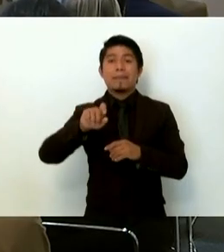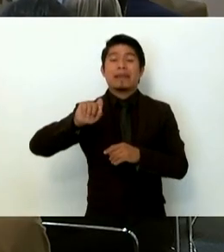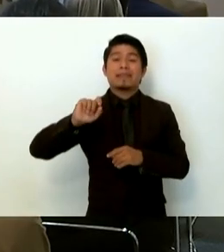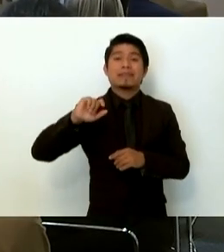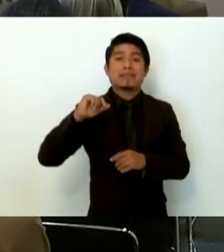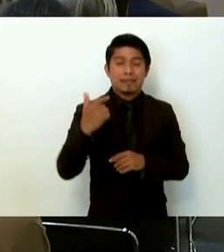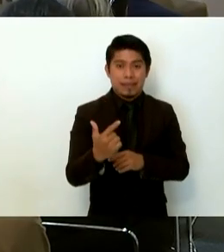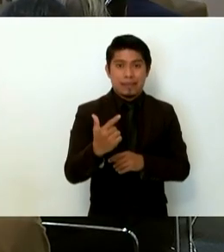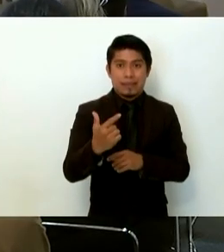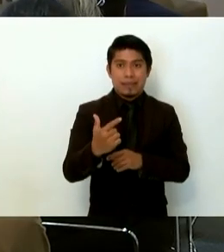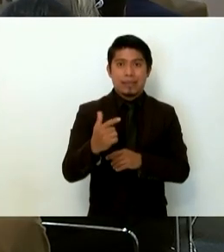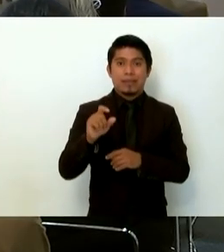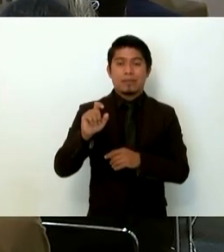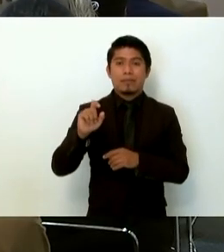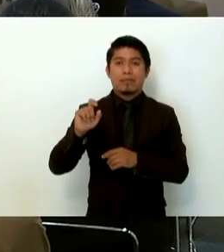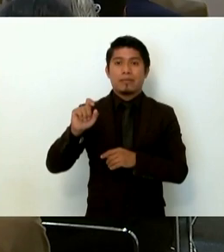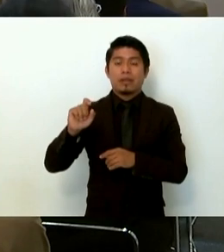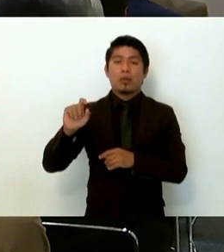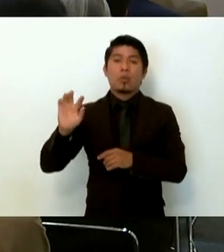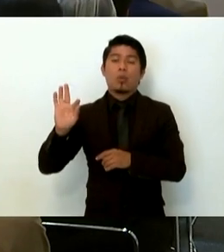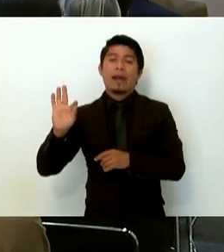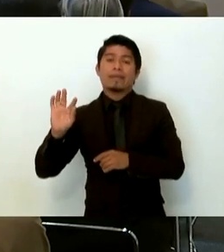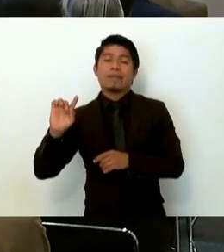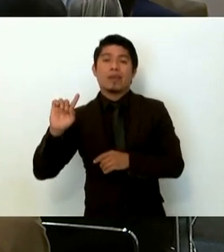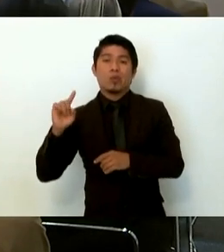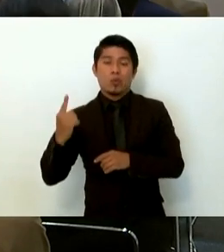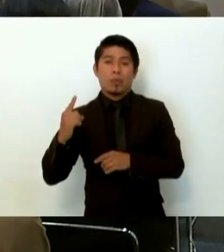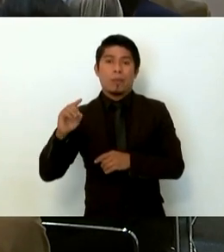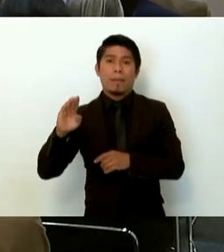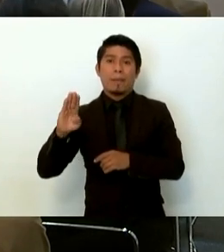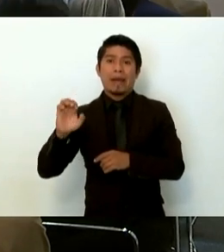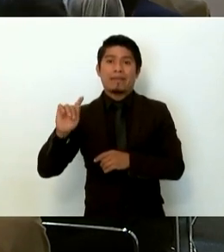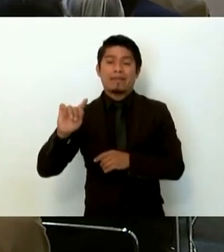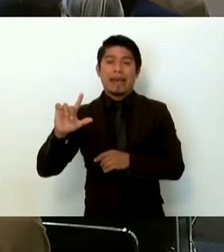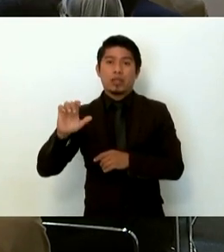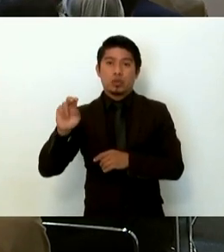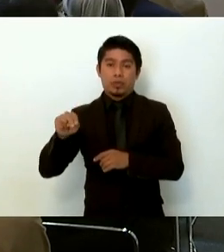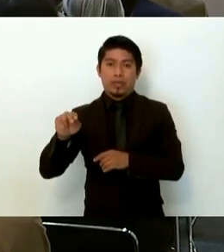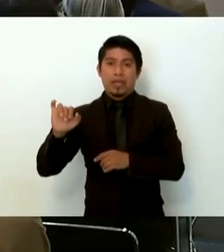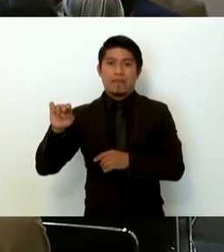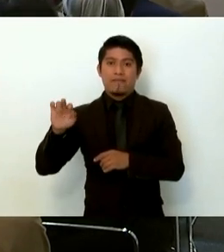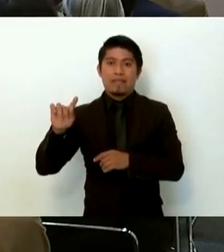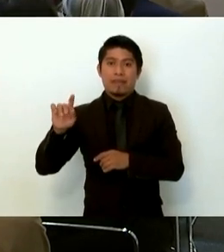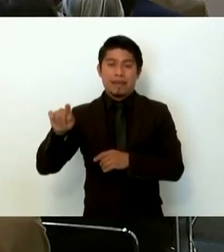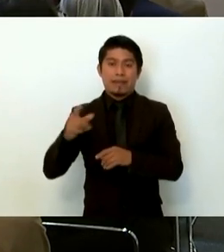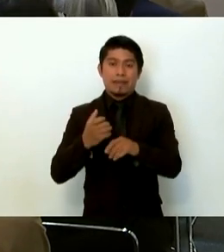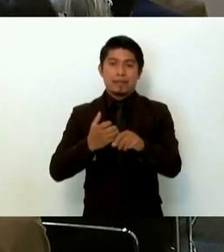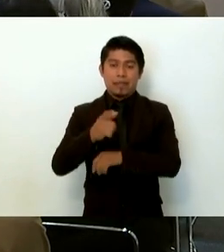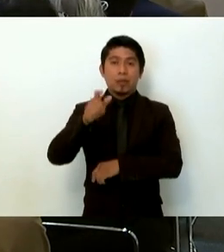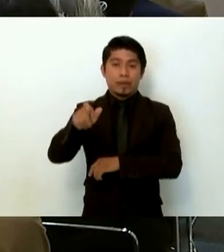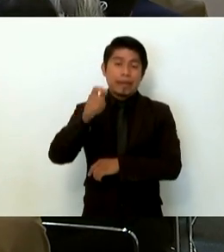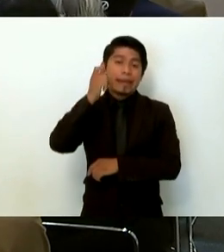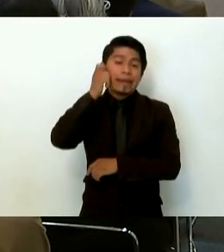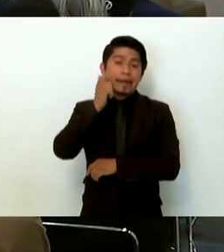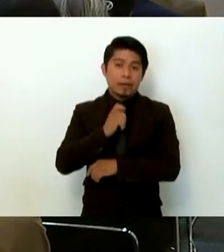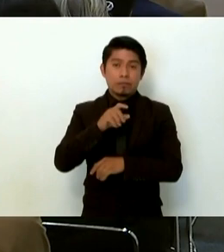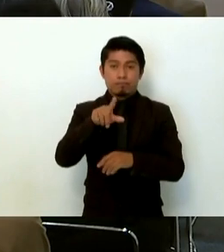y del 41 batallón de infantería en el Estado de Guerrero